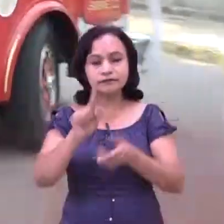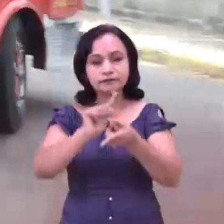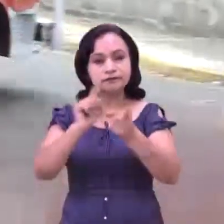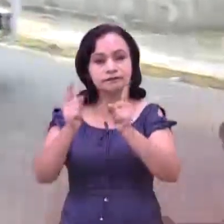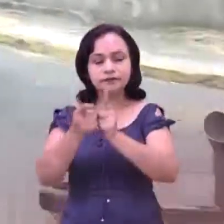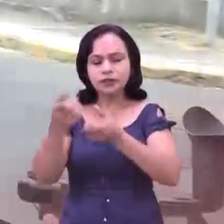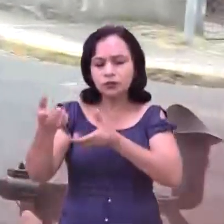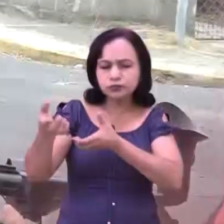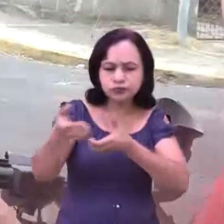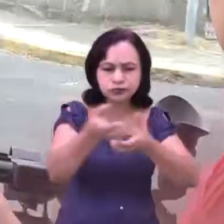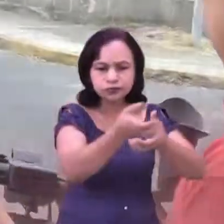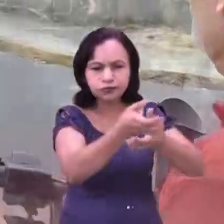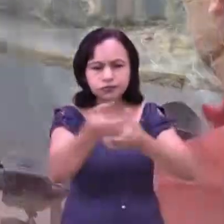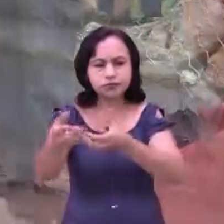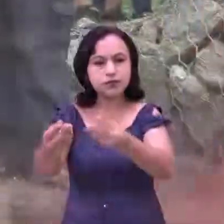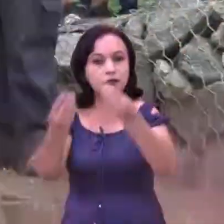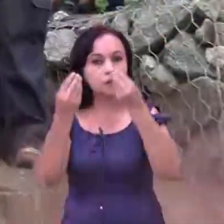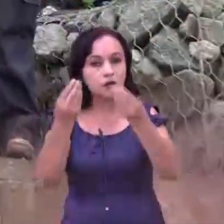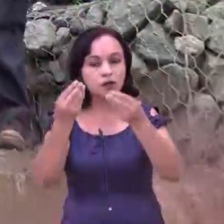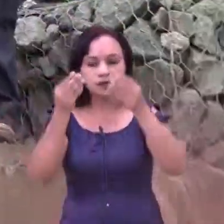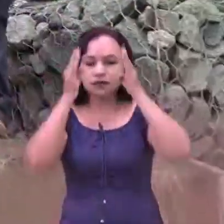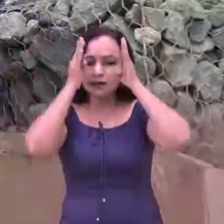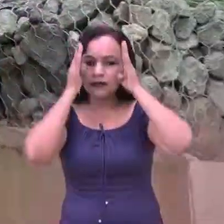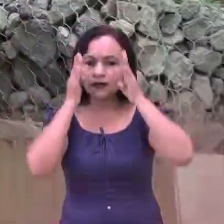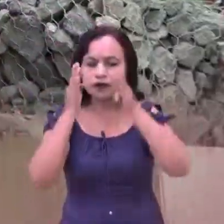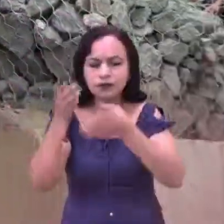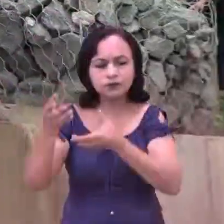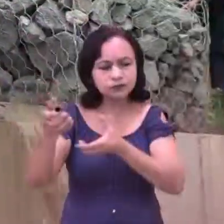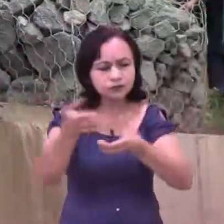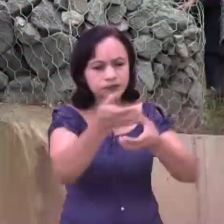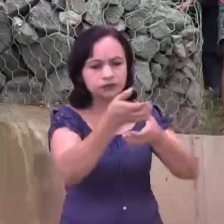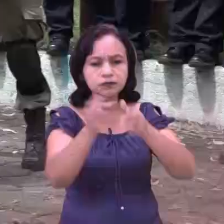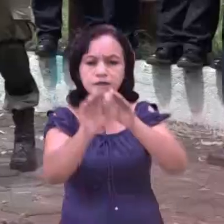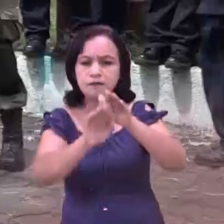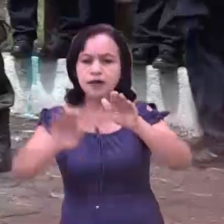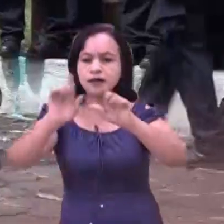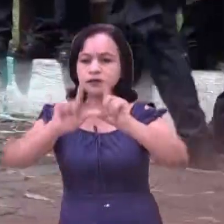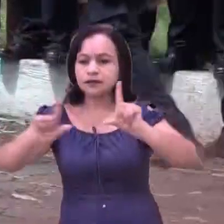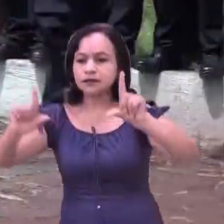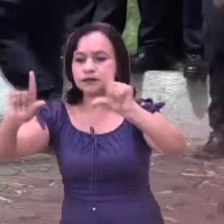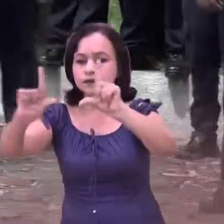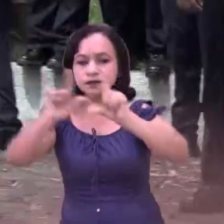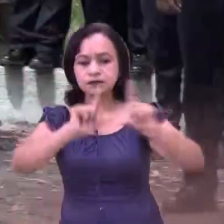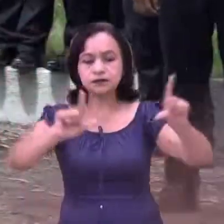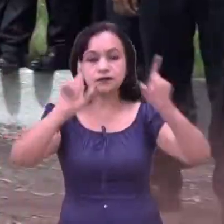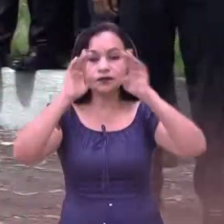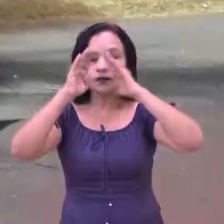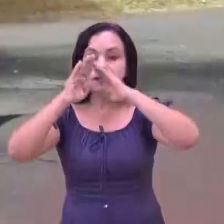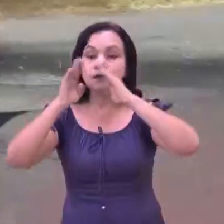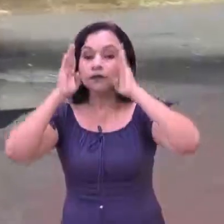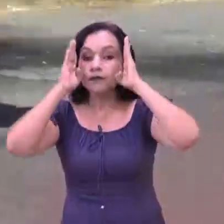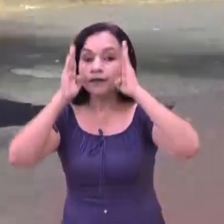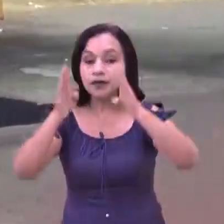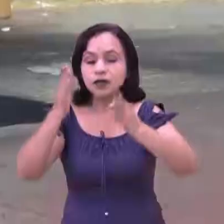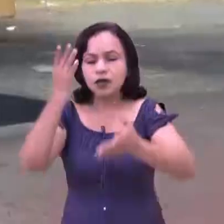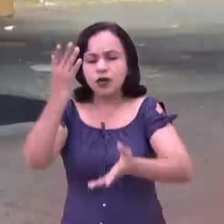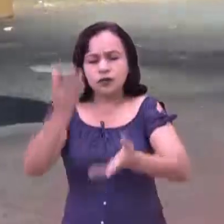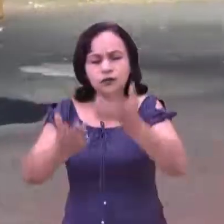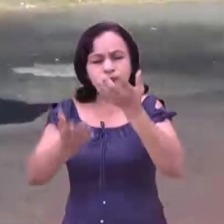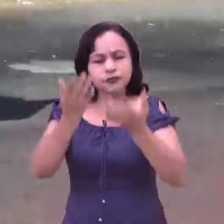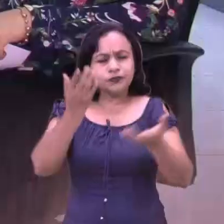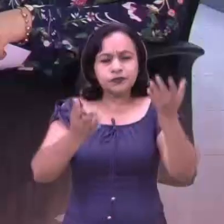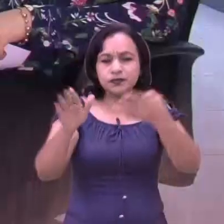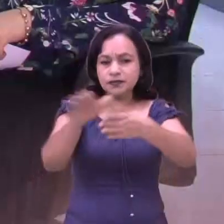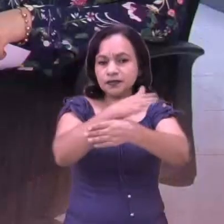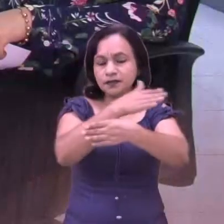que tiene, por ejemplo, el Cuerpo Unificado de Bomberos se ha ampliado enormemente, la cobertura que hoy se tiene para atender incendios de